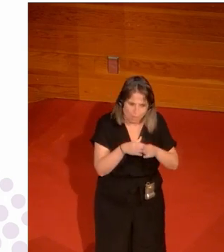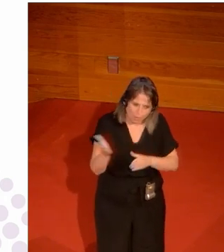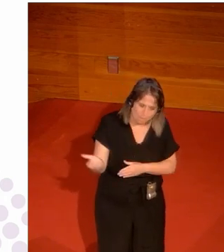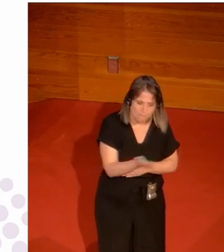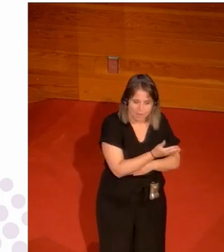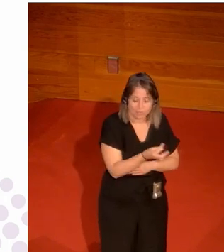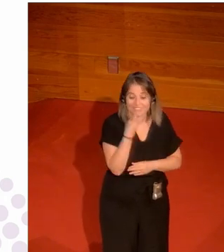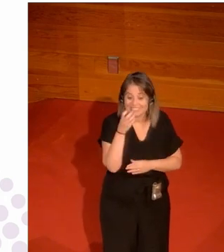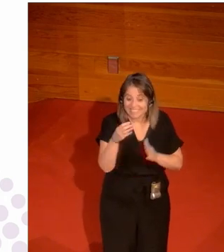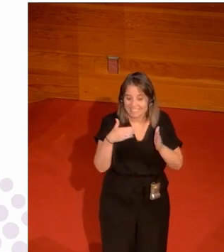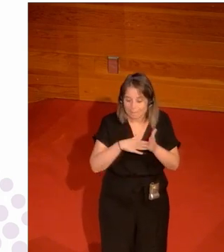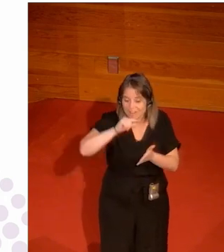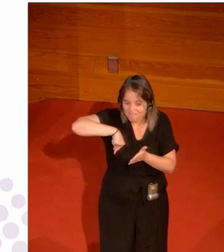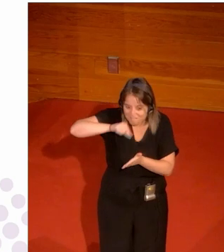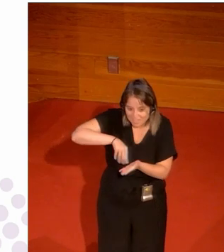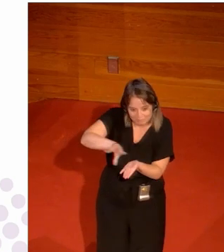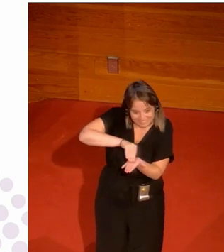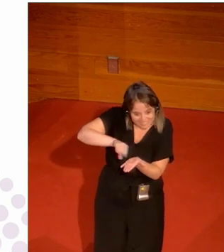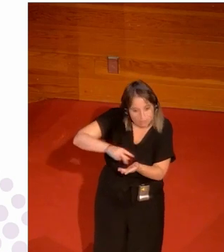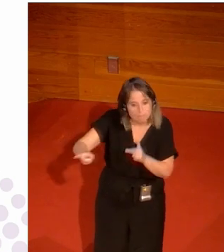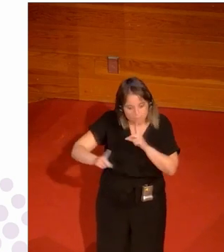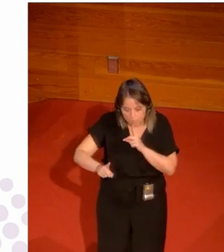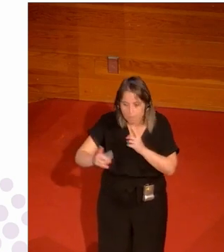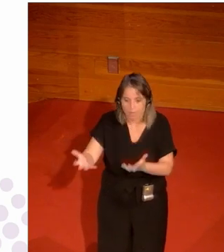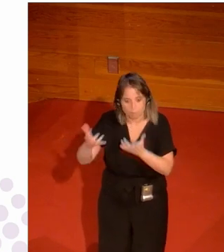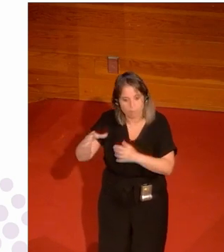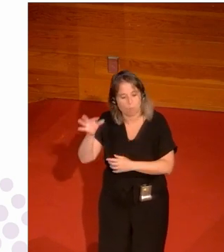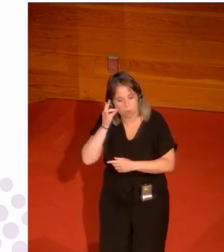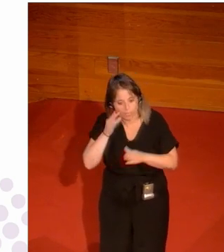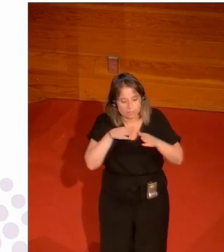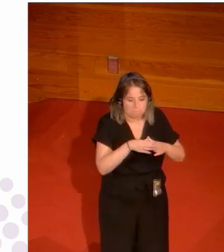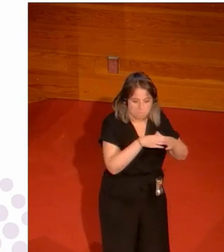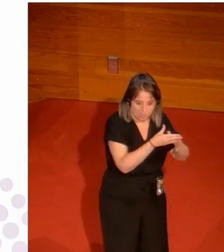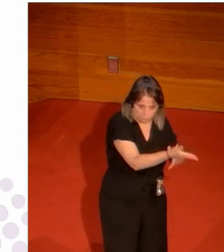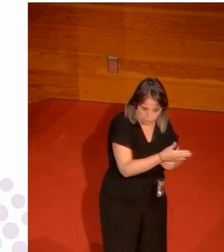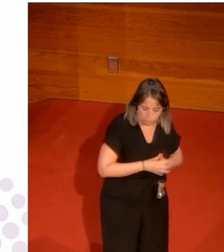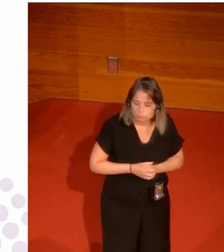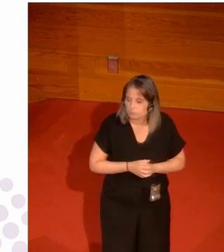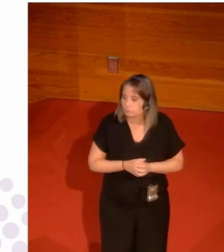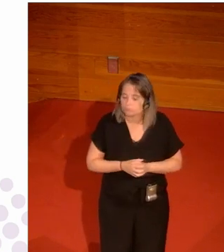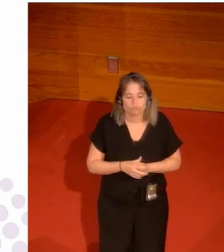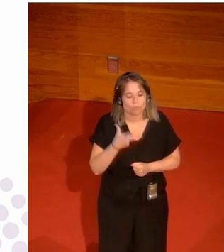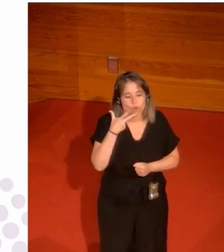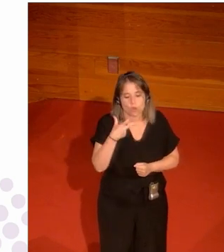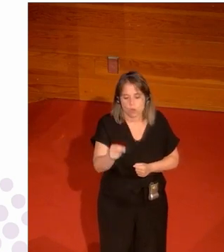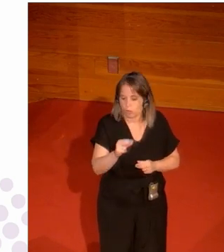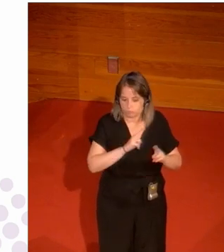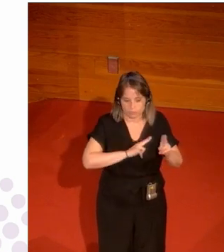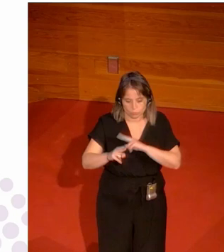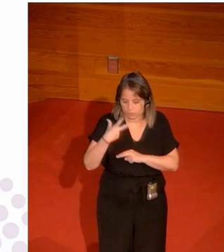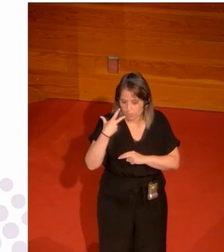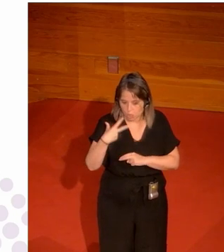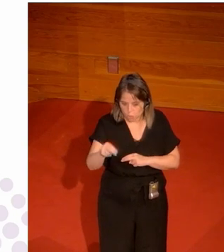y 30.000 firmas que se recogieron en Bilbao para que se sacara la gabarra ante todo esto la negativa fue la respuesta